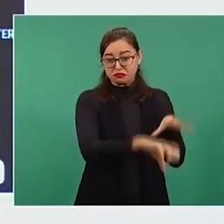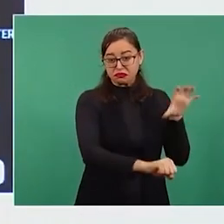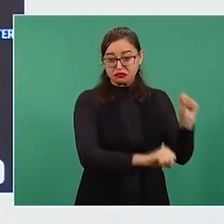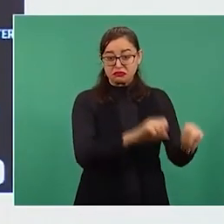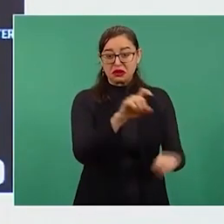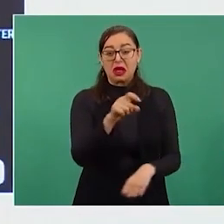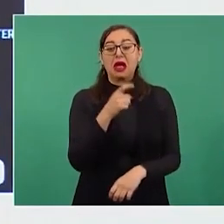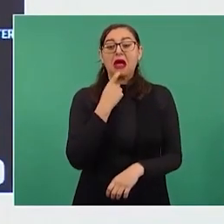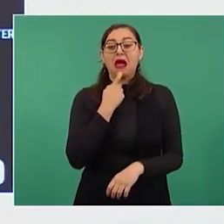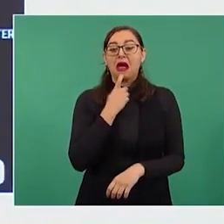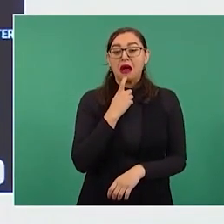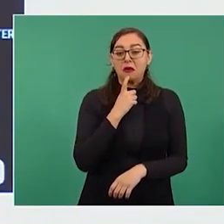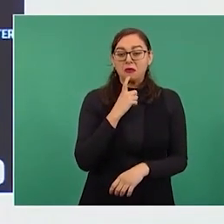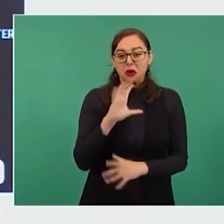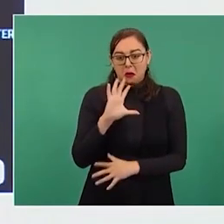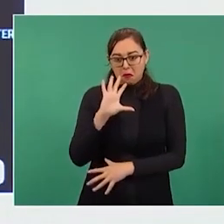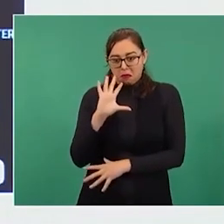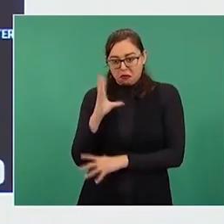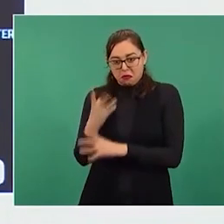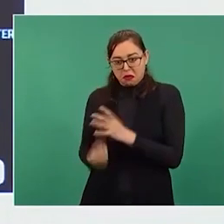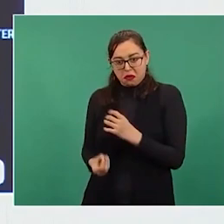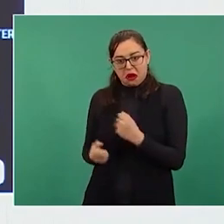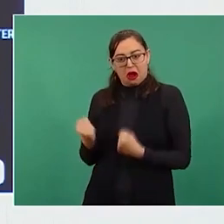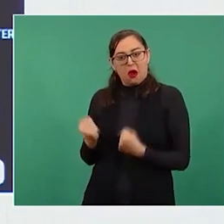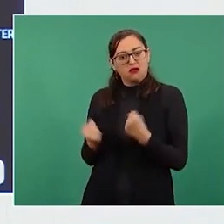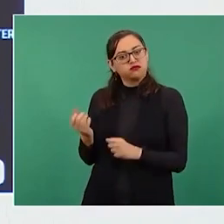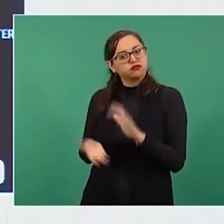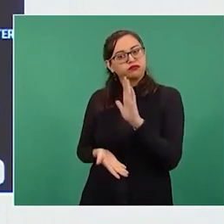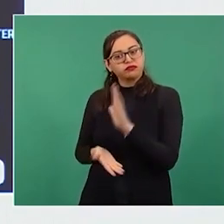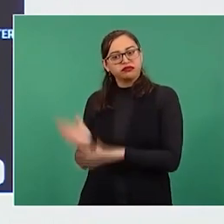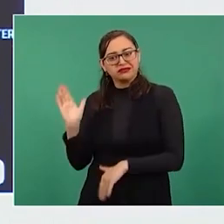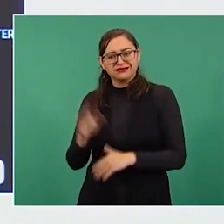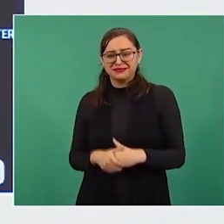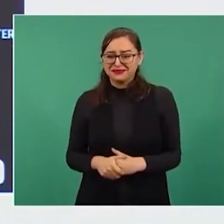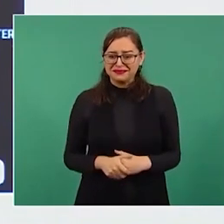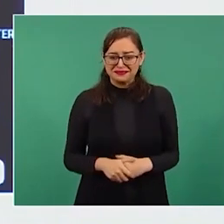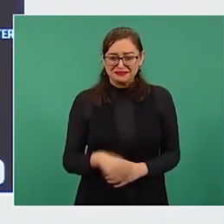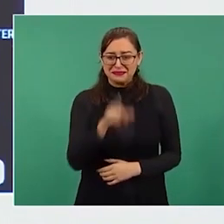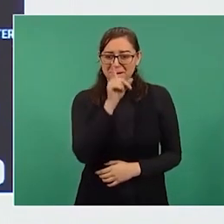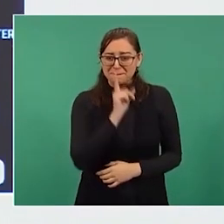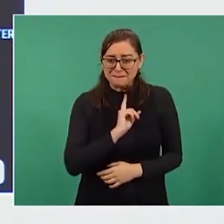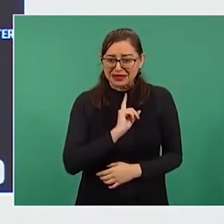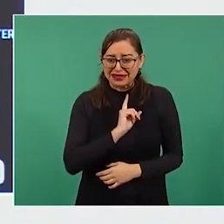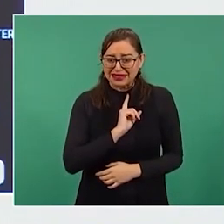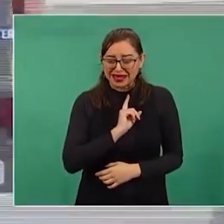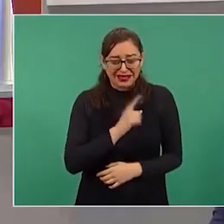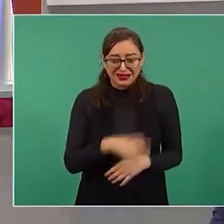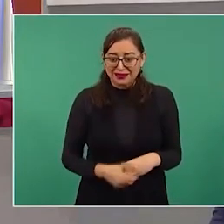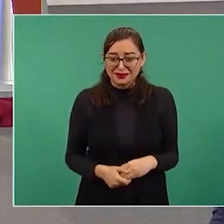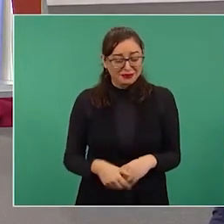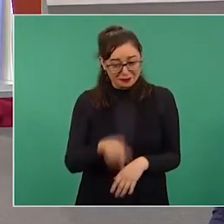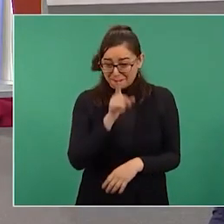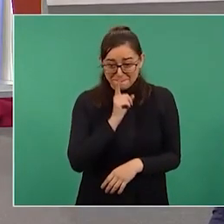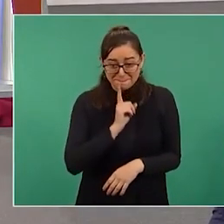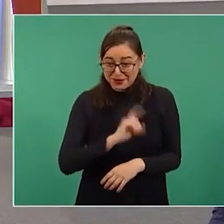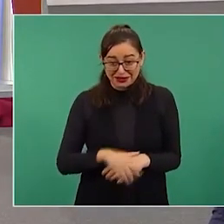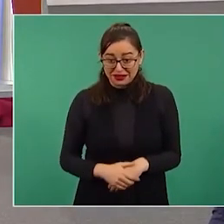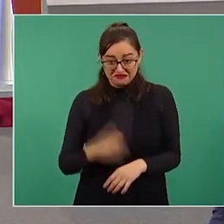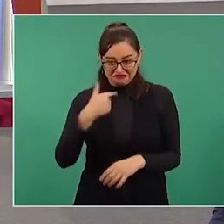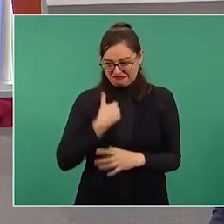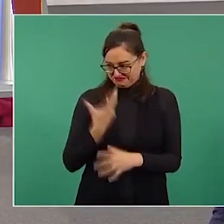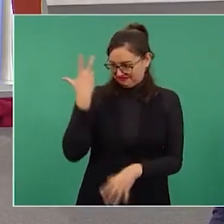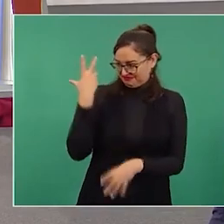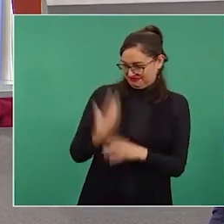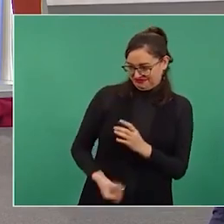huía del lugar escondido en un auto, falso. Yo nunca he huido.